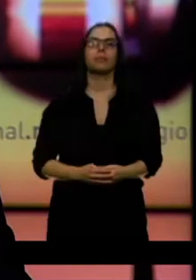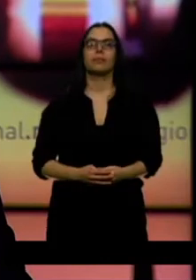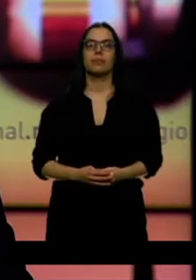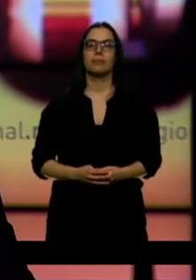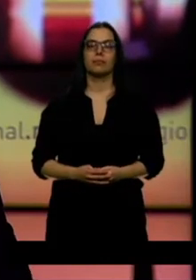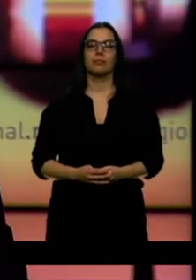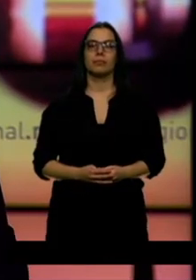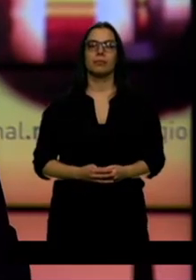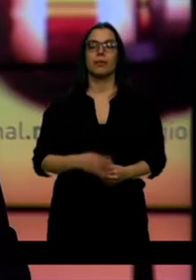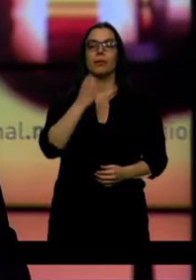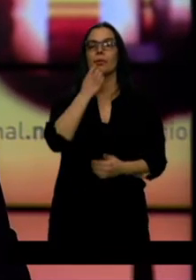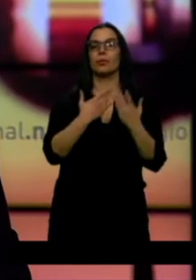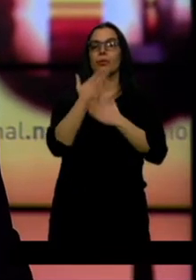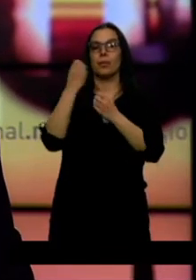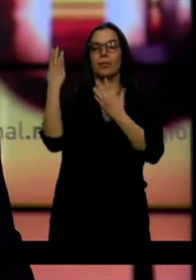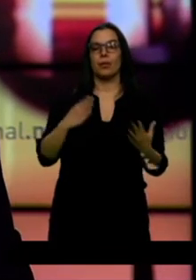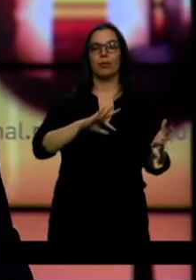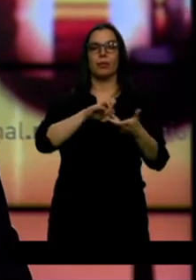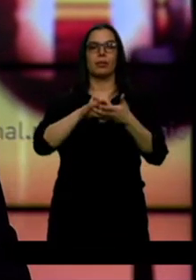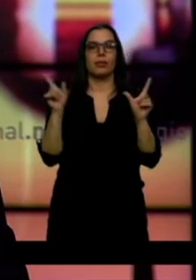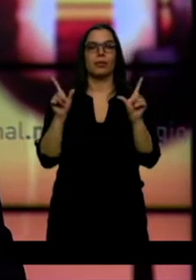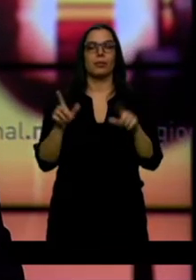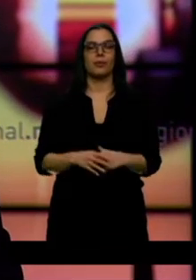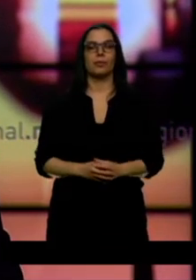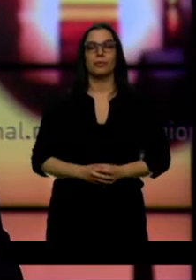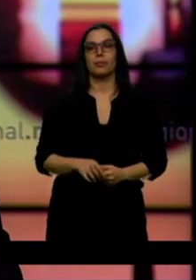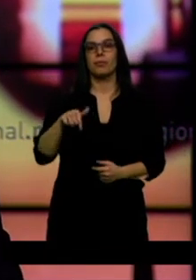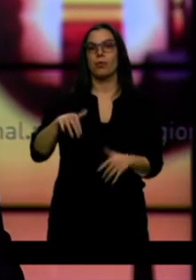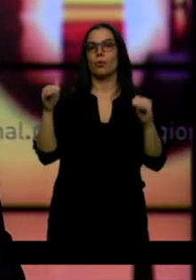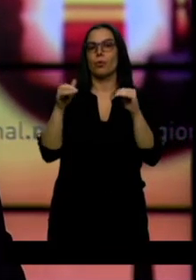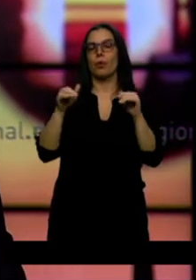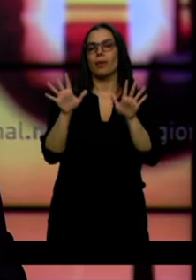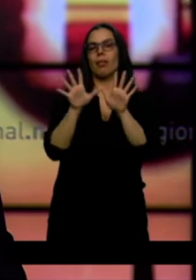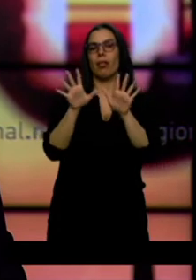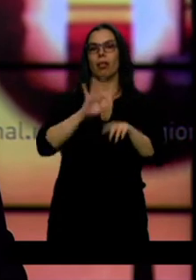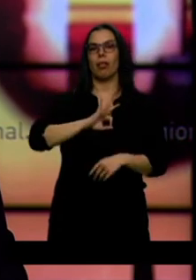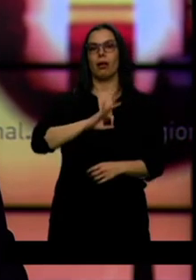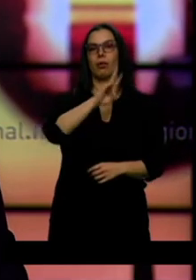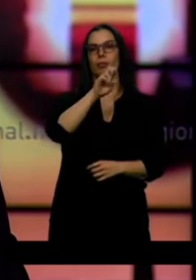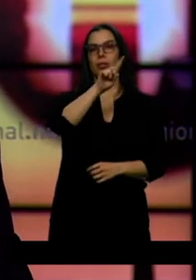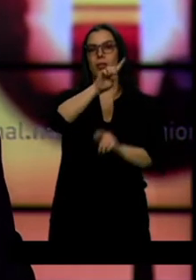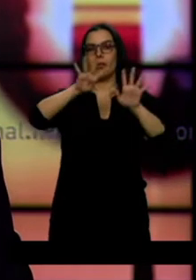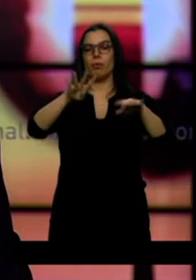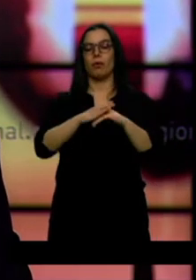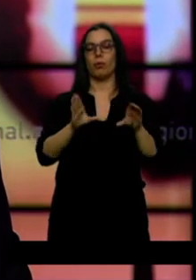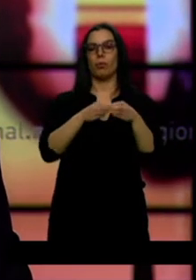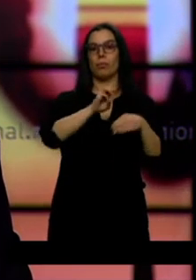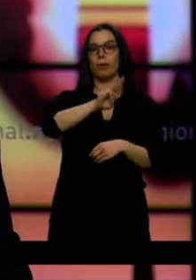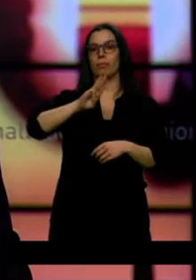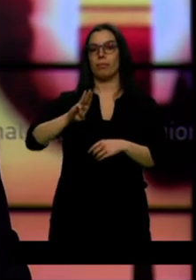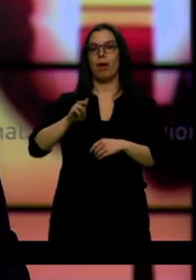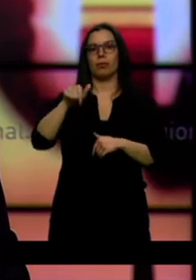Buenos días y bienvenidos a las noticias de Castilla y León Televisión. Hoy es jueves 10 de enero de 2019. El PP arranca motores en la comunidad